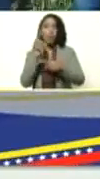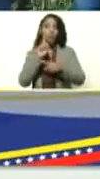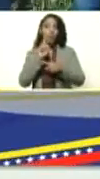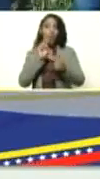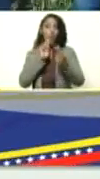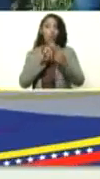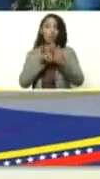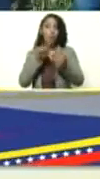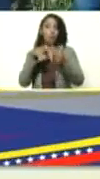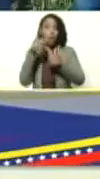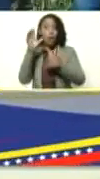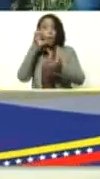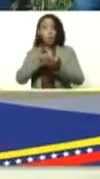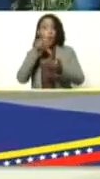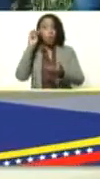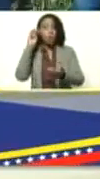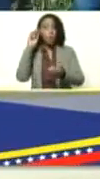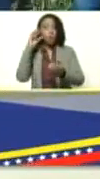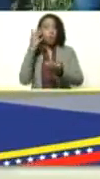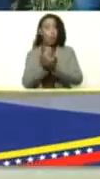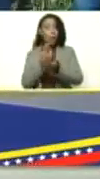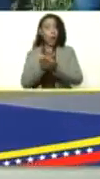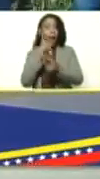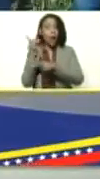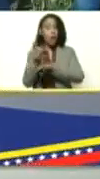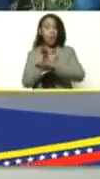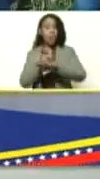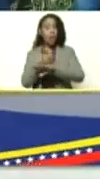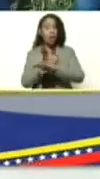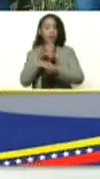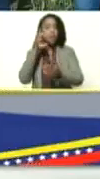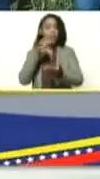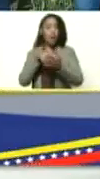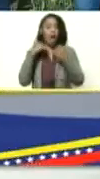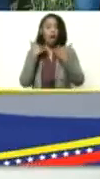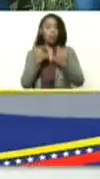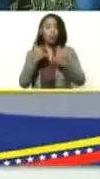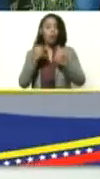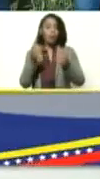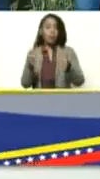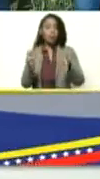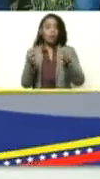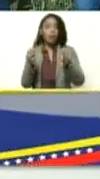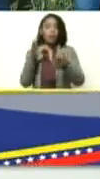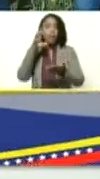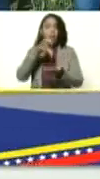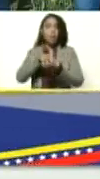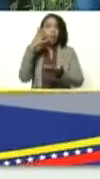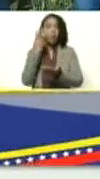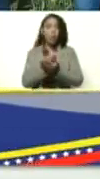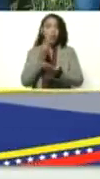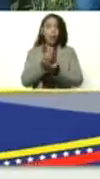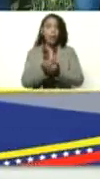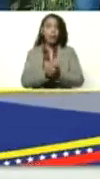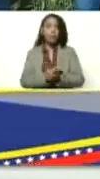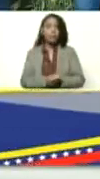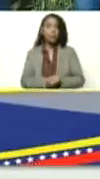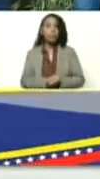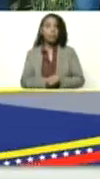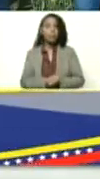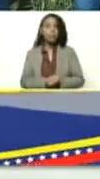conozcan fuera del estado de Monaga es el gobernador recién electo del estado Monaga